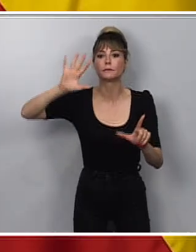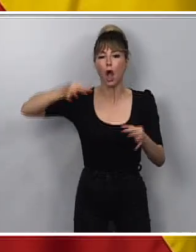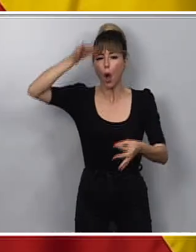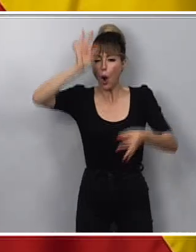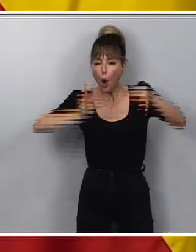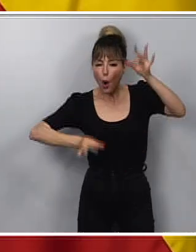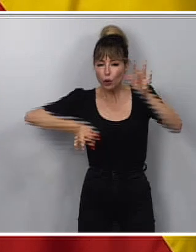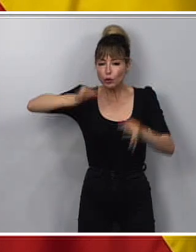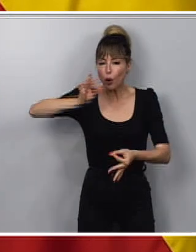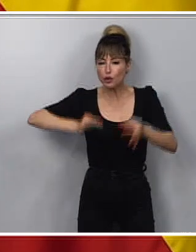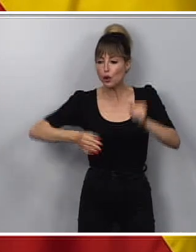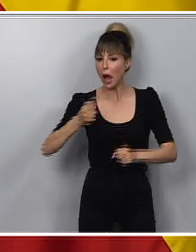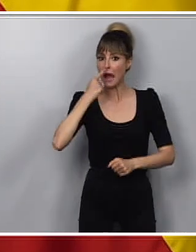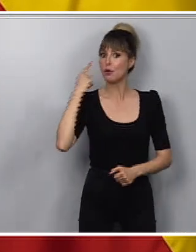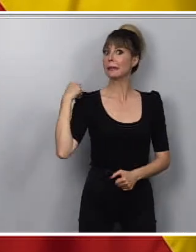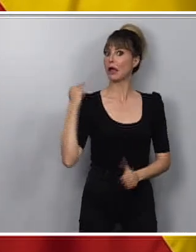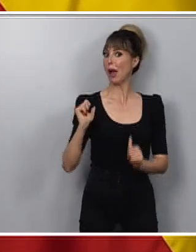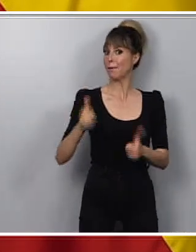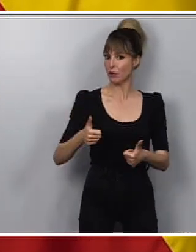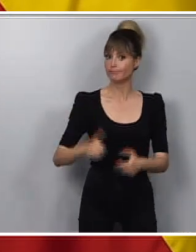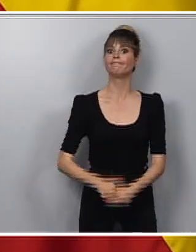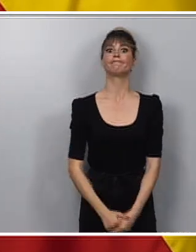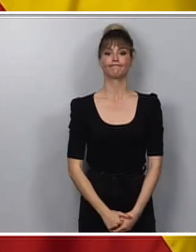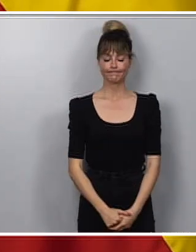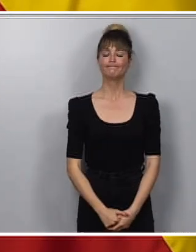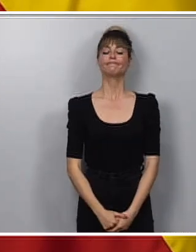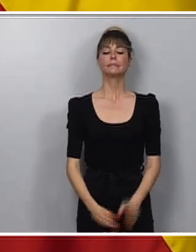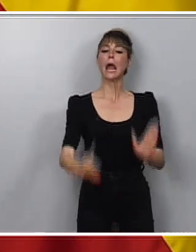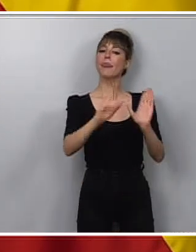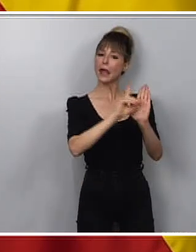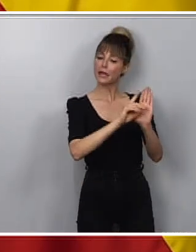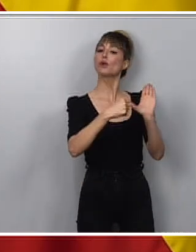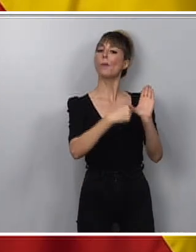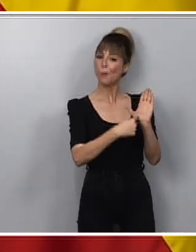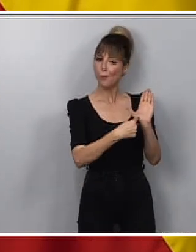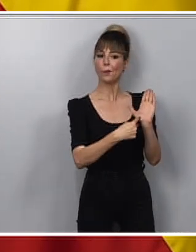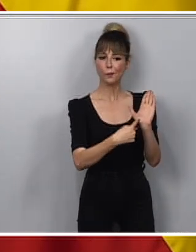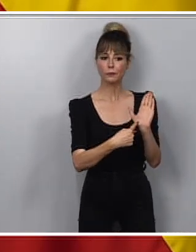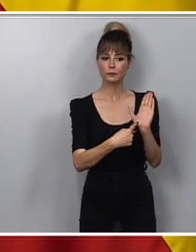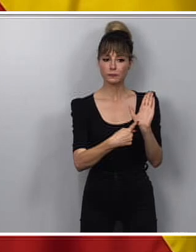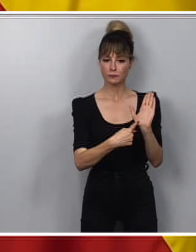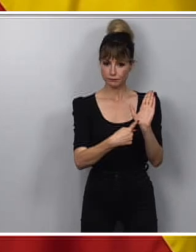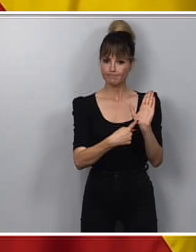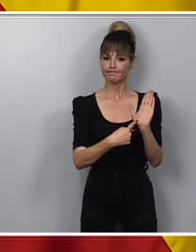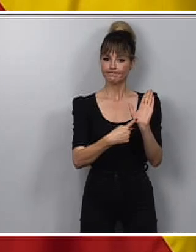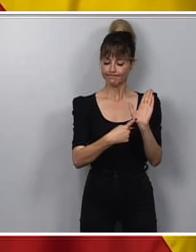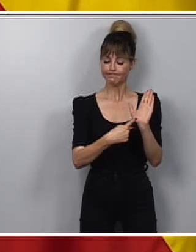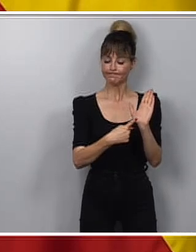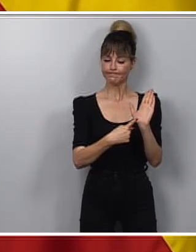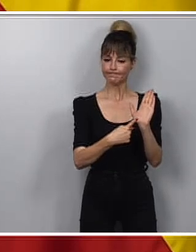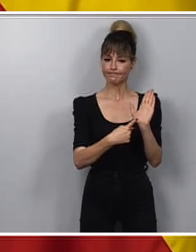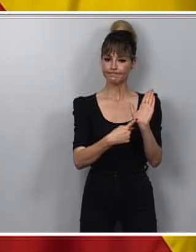del pasado año. En efecto, el decreto prevé la exención